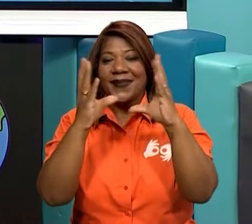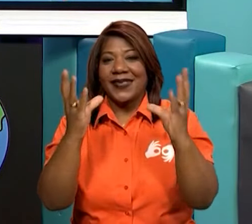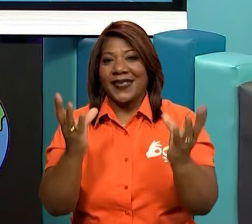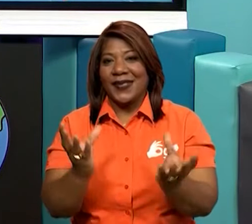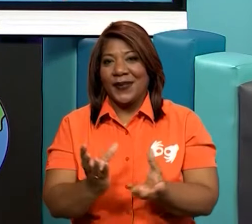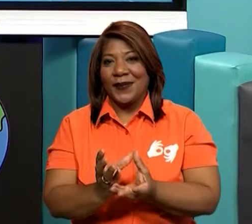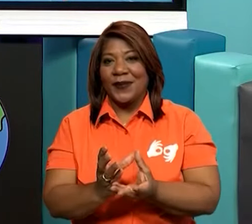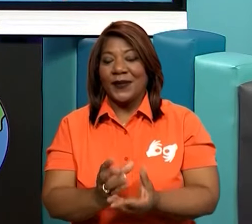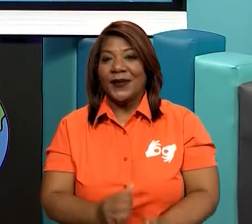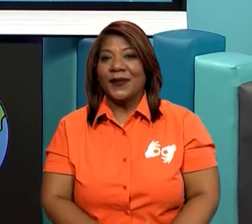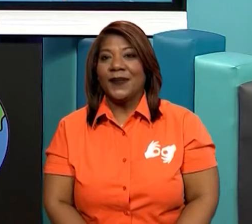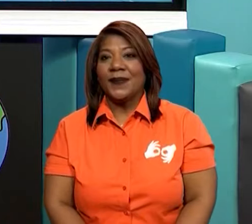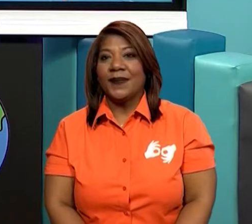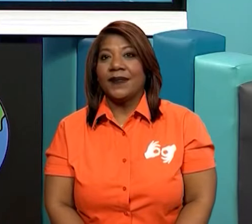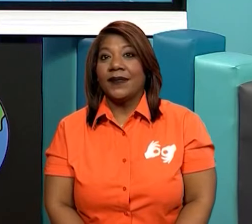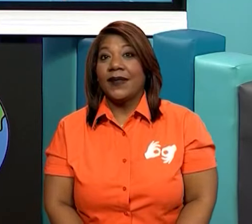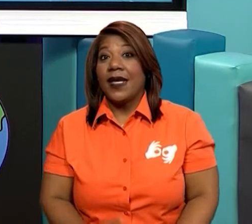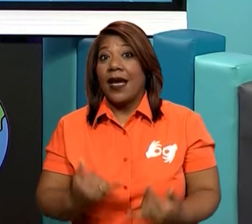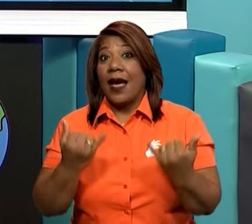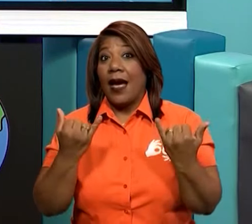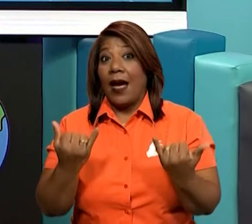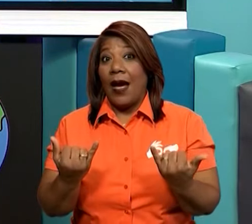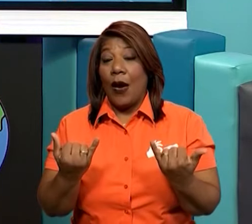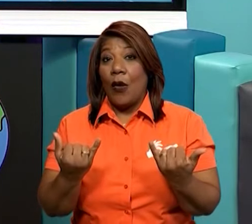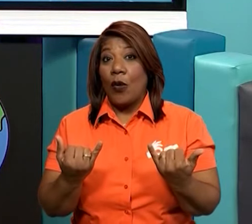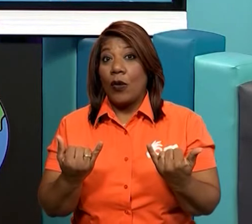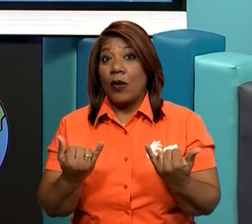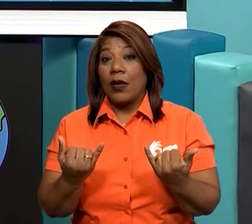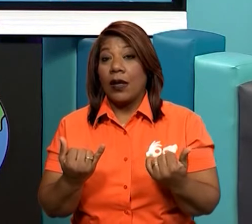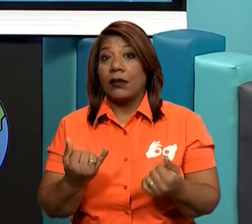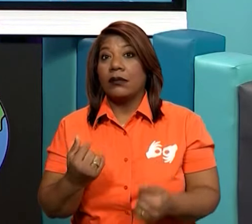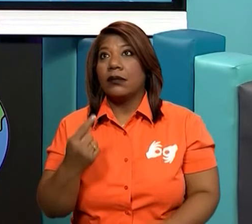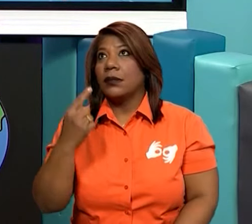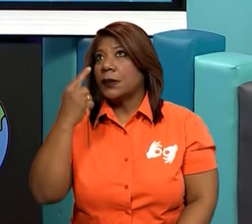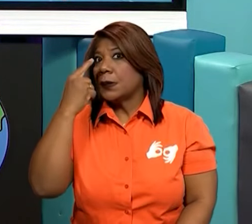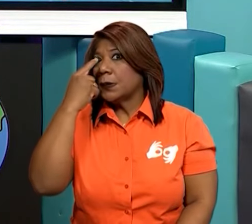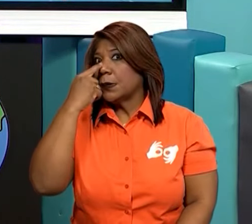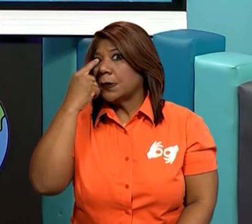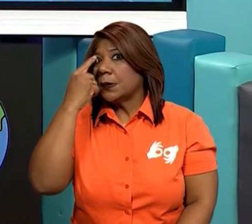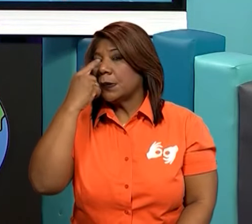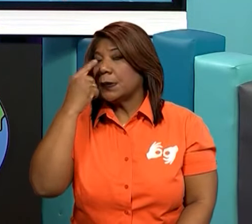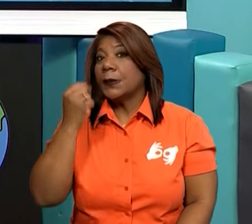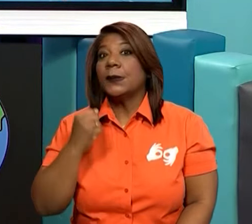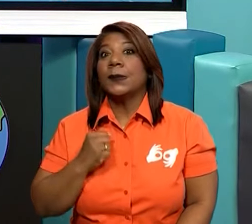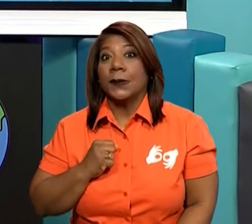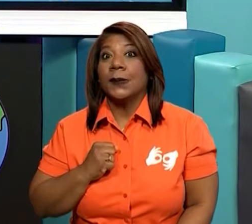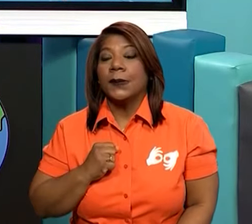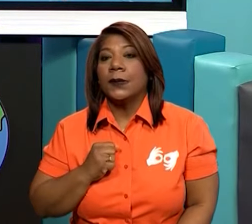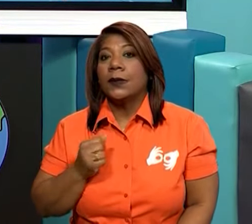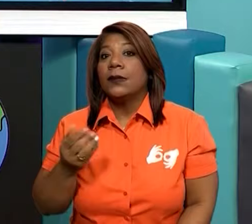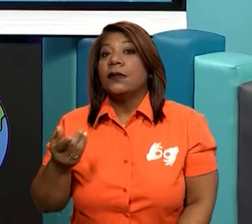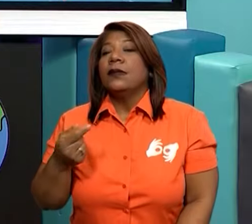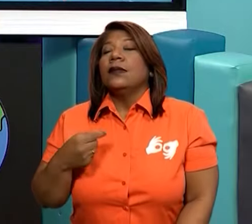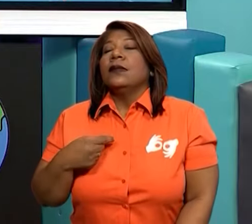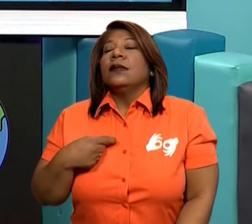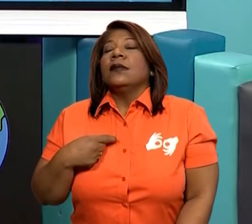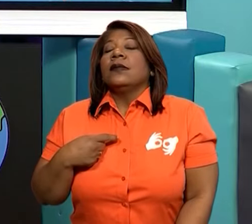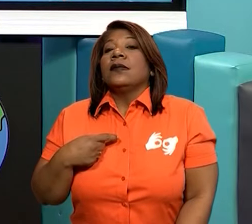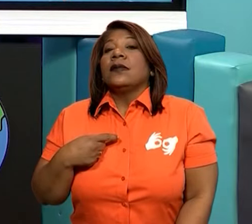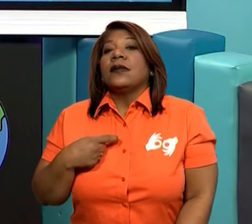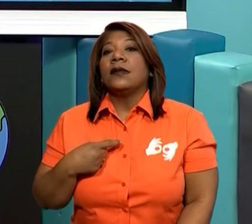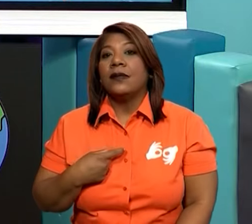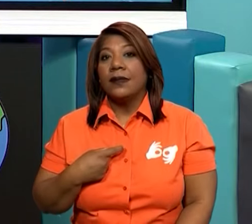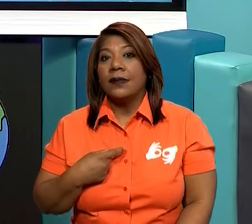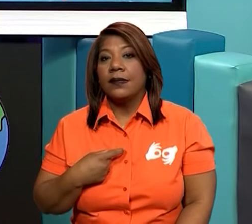amiguitos. También tenemos uno muy importante, el olfato. ¿Dónde entra